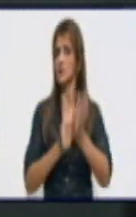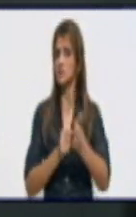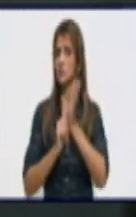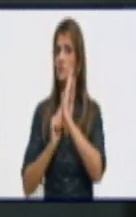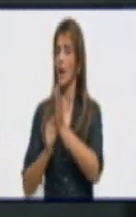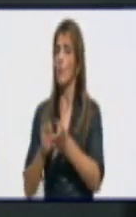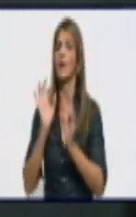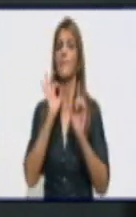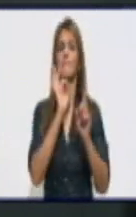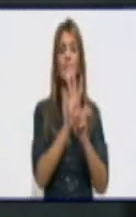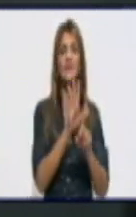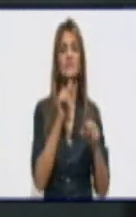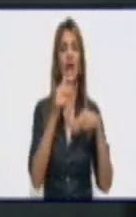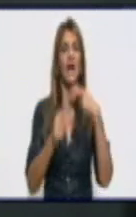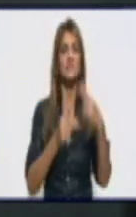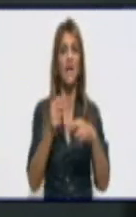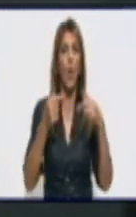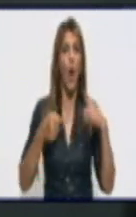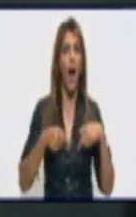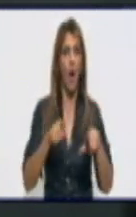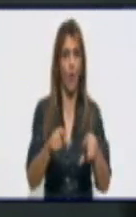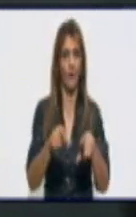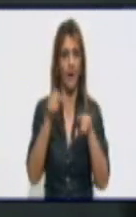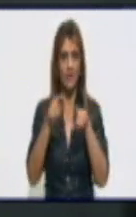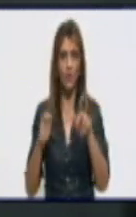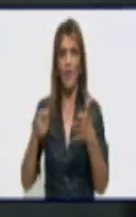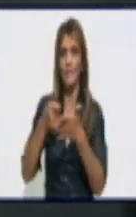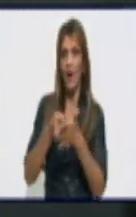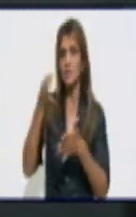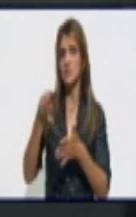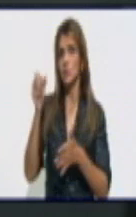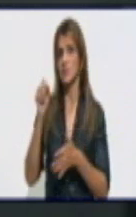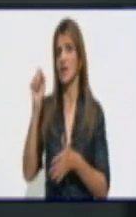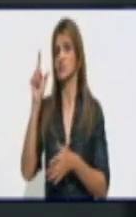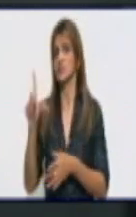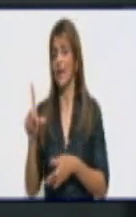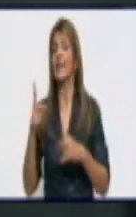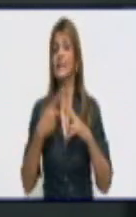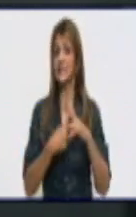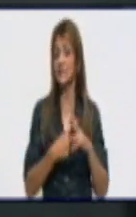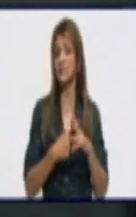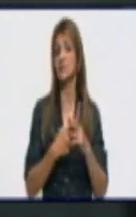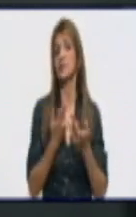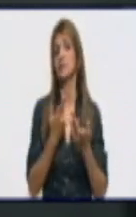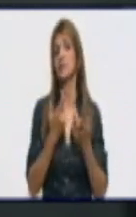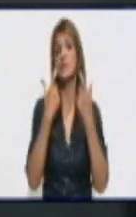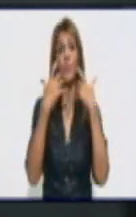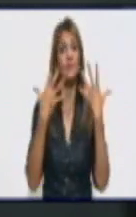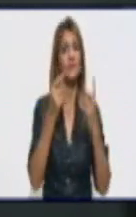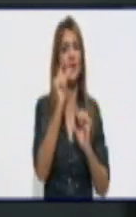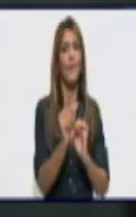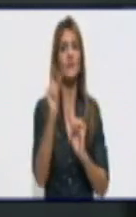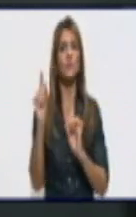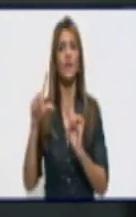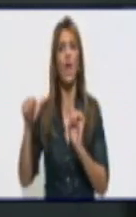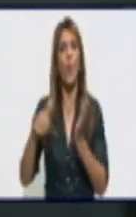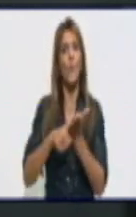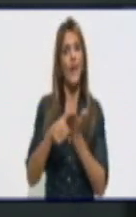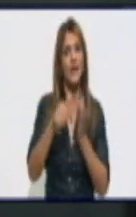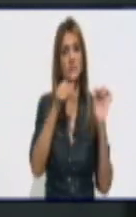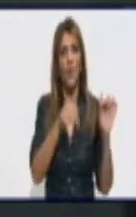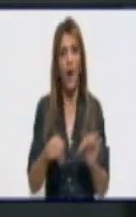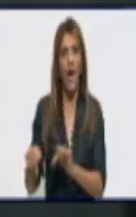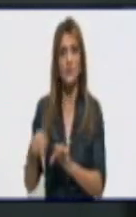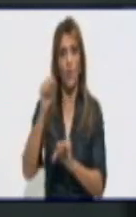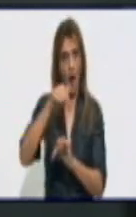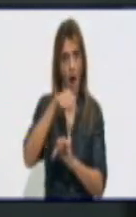y sobre todo a las personas que se jubilan de estos sectores en el año 2022, porque el cálculo va a